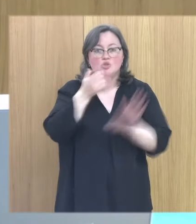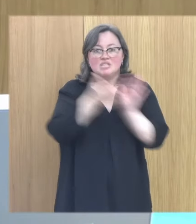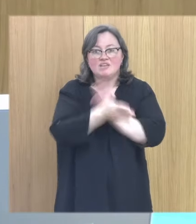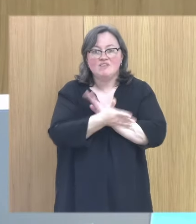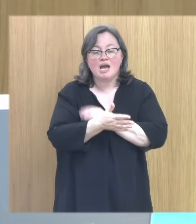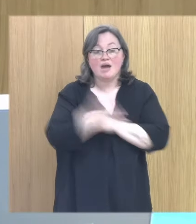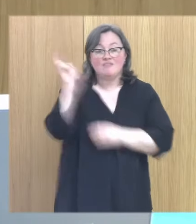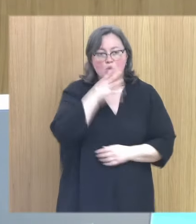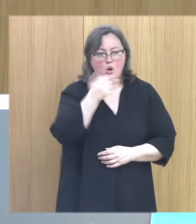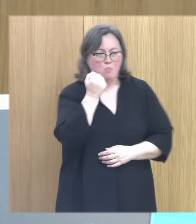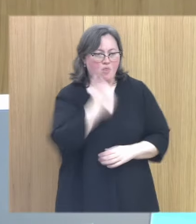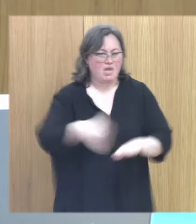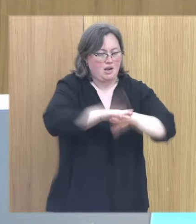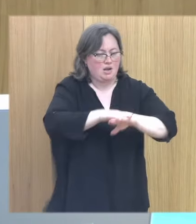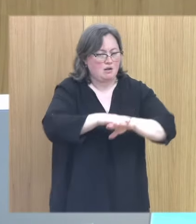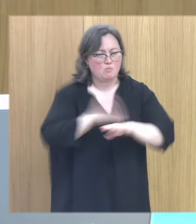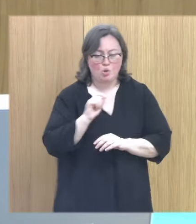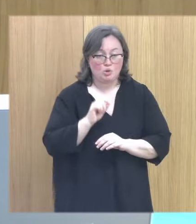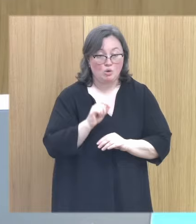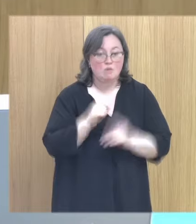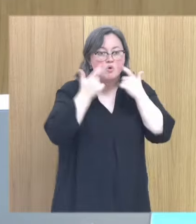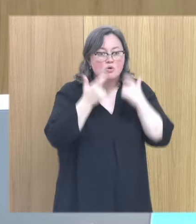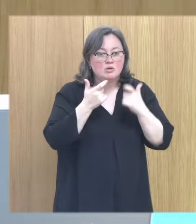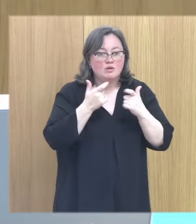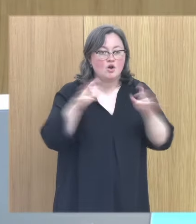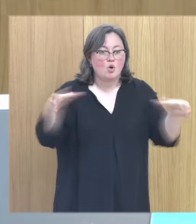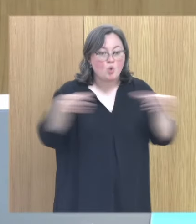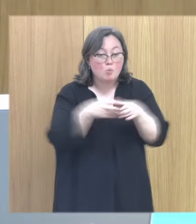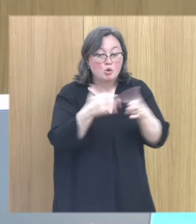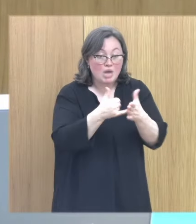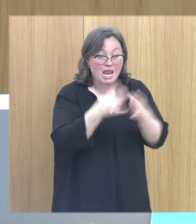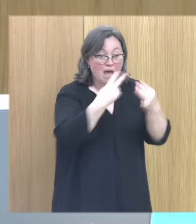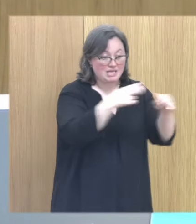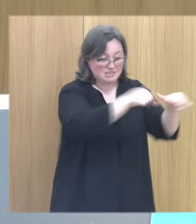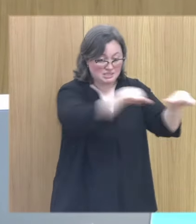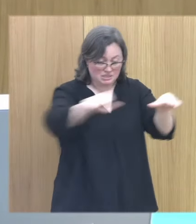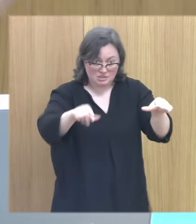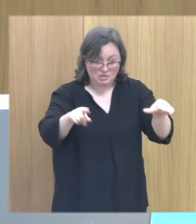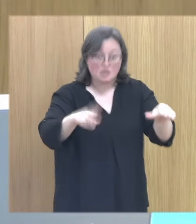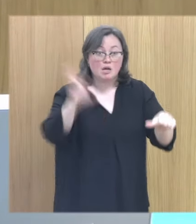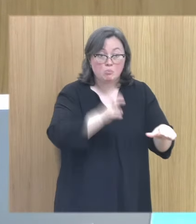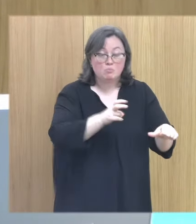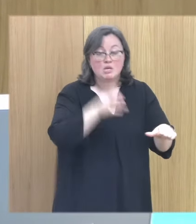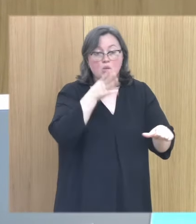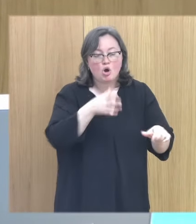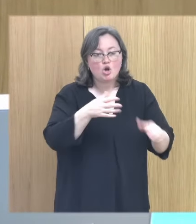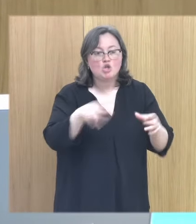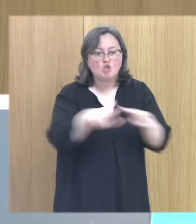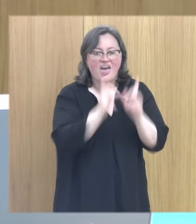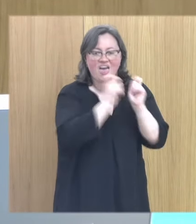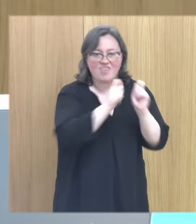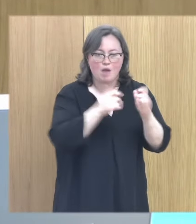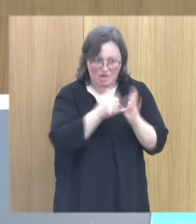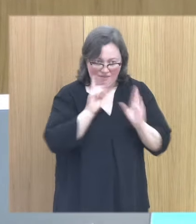está basado en la relación de poder evidentemente los llamados grupos vulnerables que lo son porque la sociedad genera